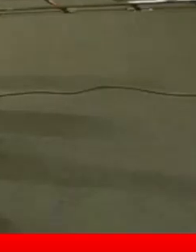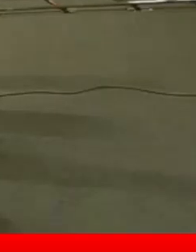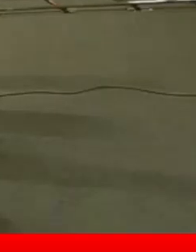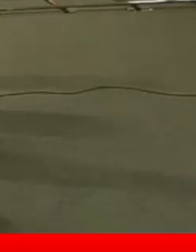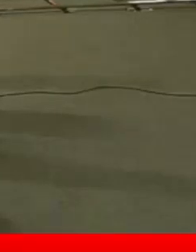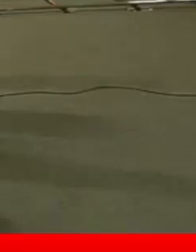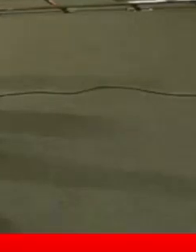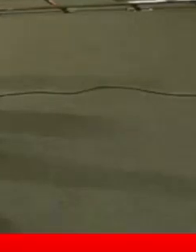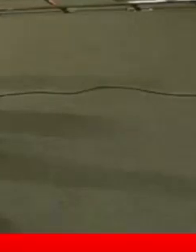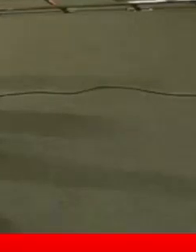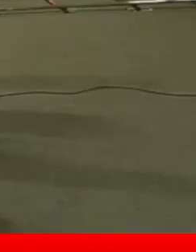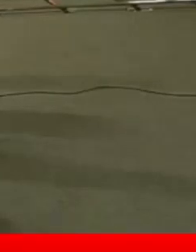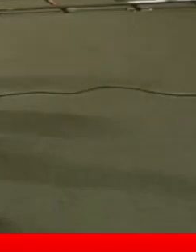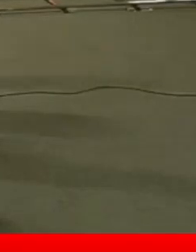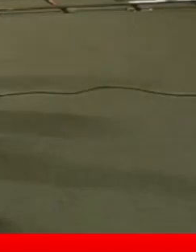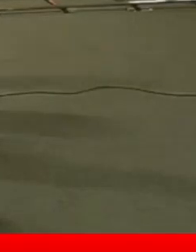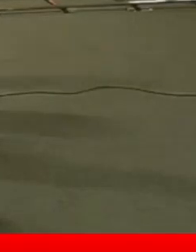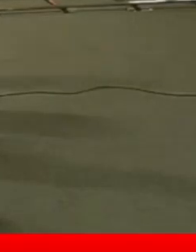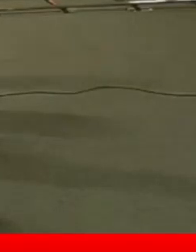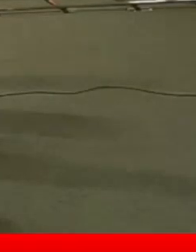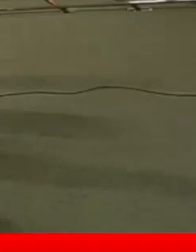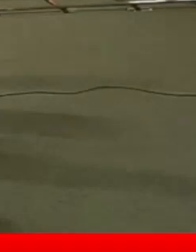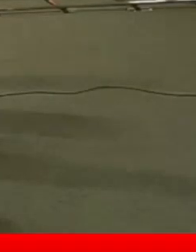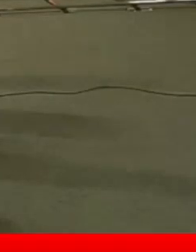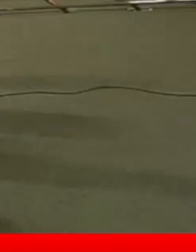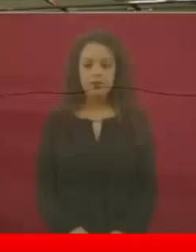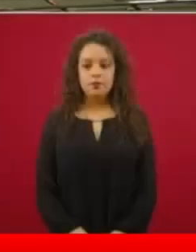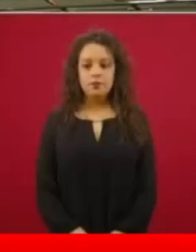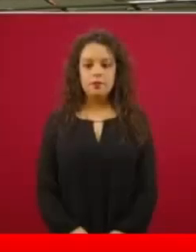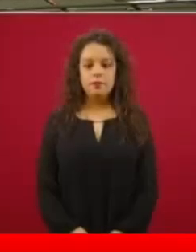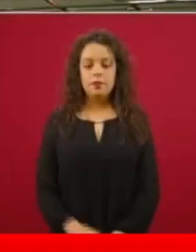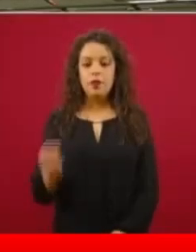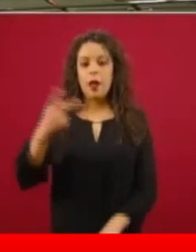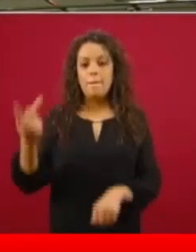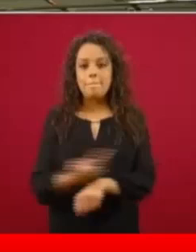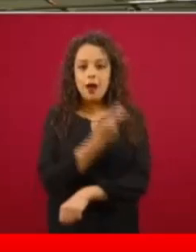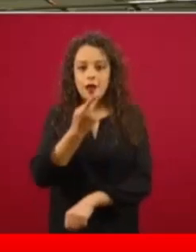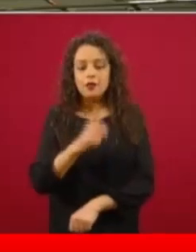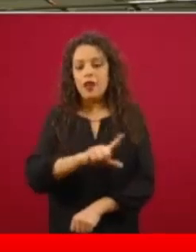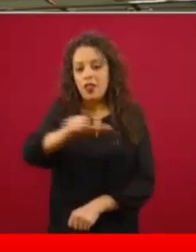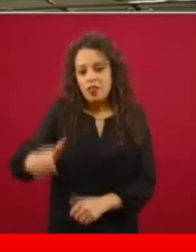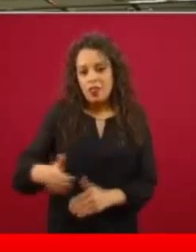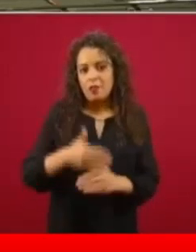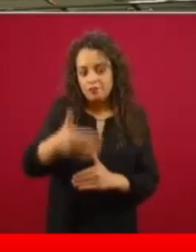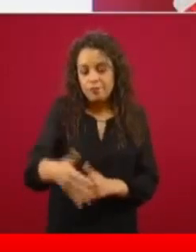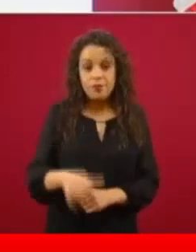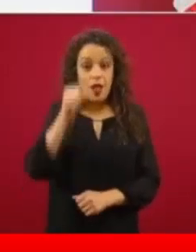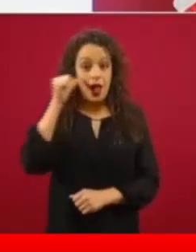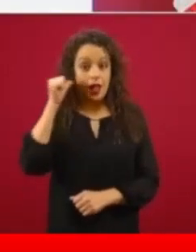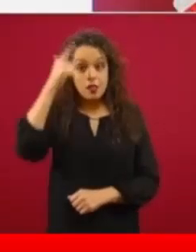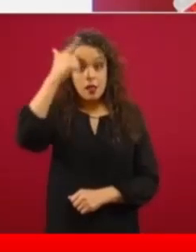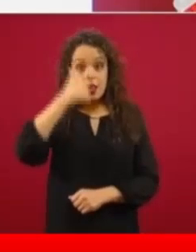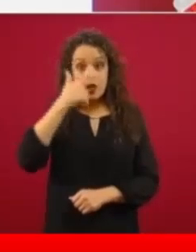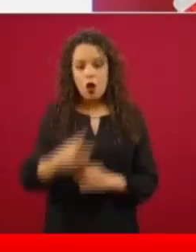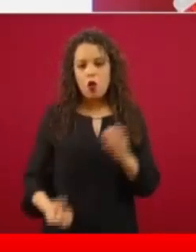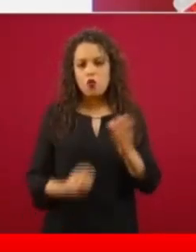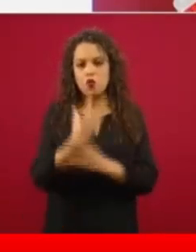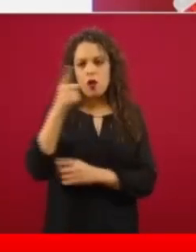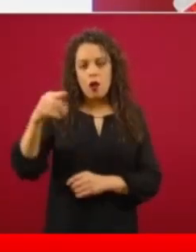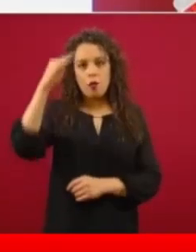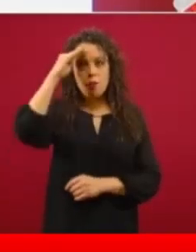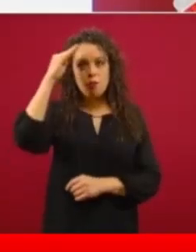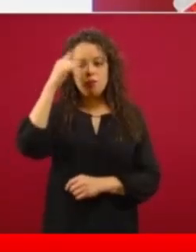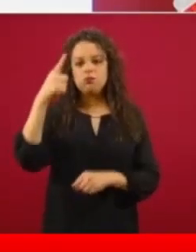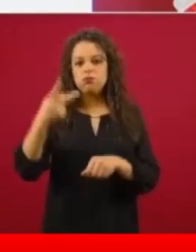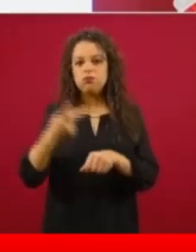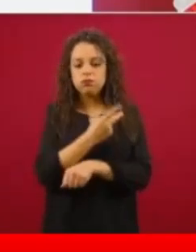que va ocurriendo, lo que va a ocurrir después. Ayer por la noche nos entregaron la nueva predicción, que es ligeramente